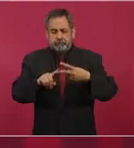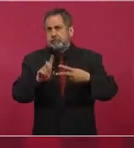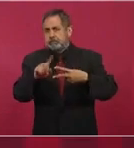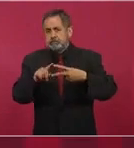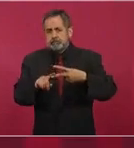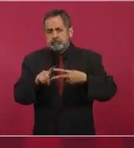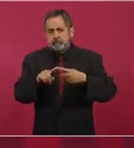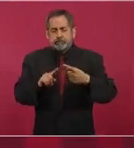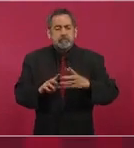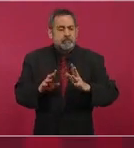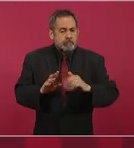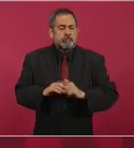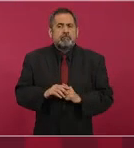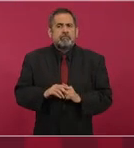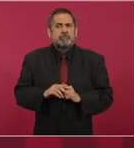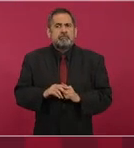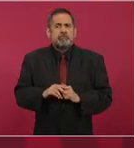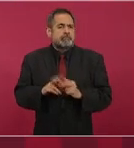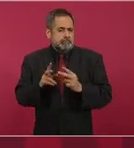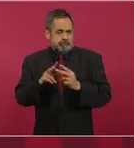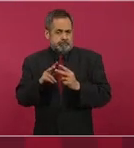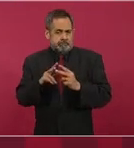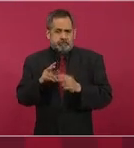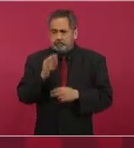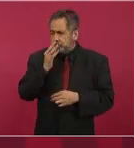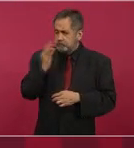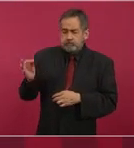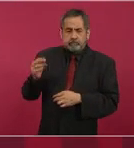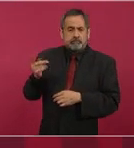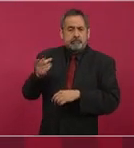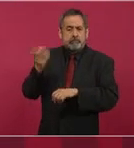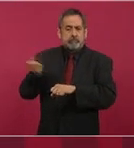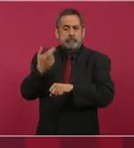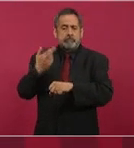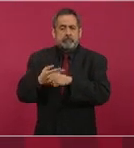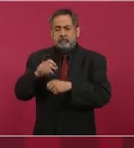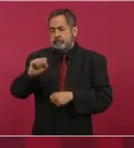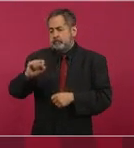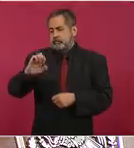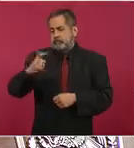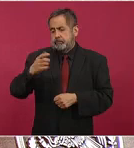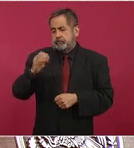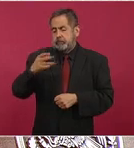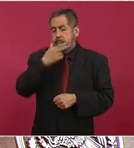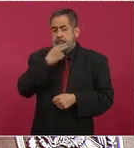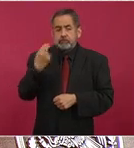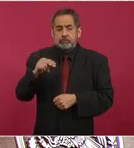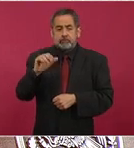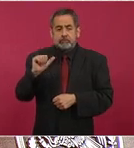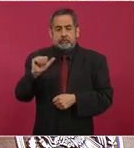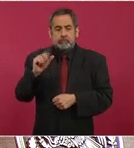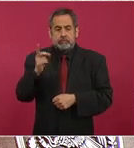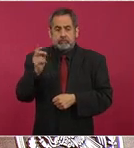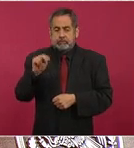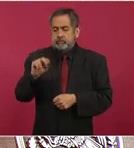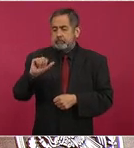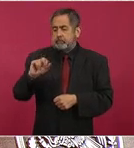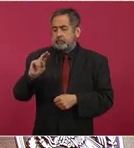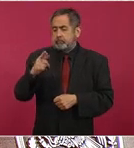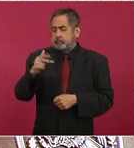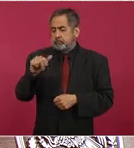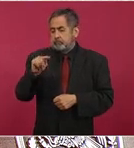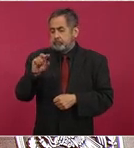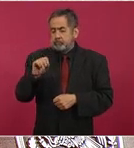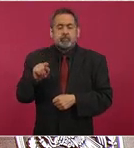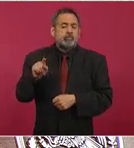le vamos a solicitar al secretario de Gobernación, Adán Augusto López Hernández,